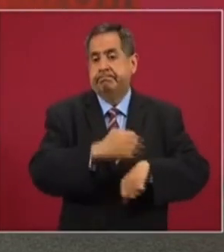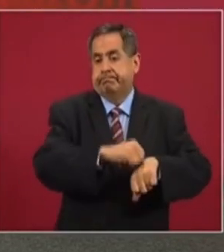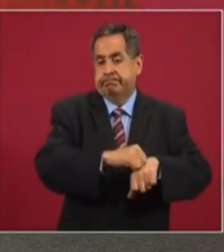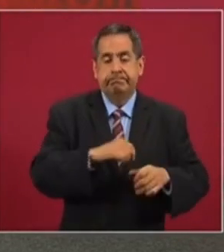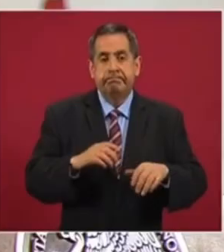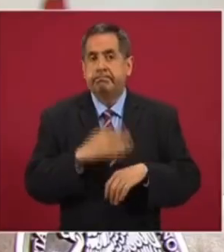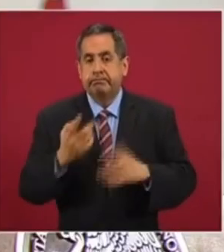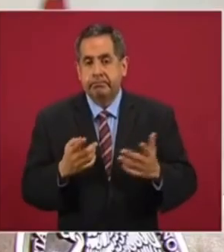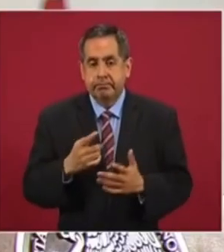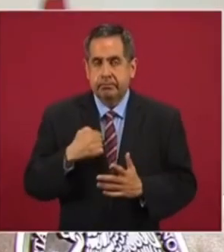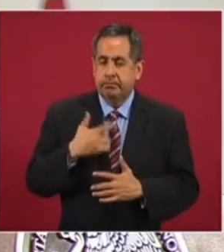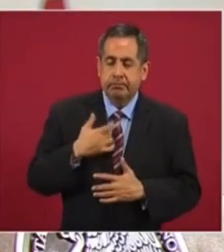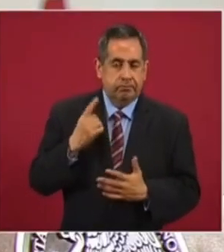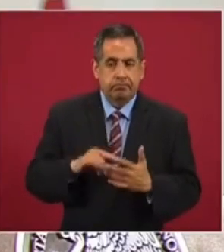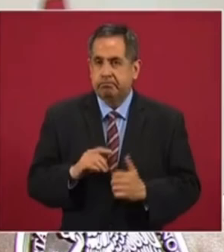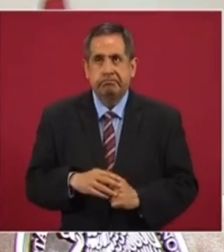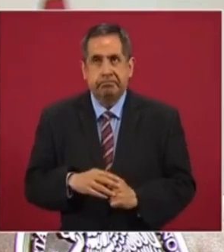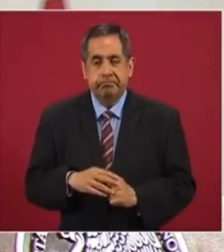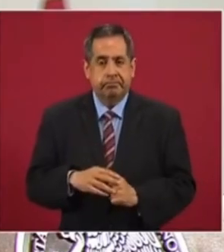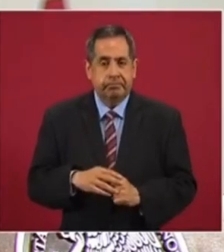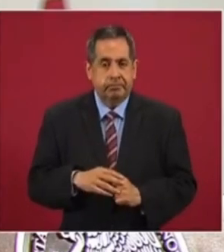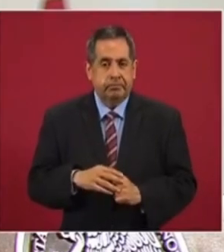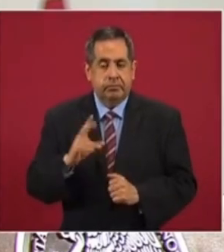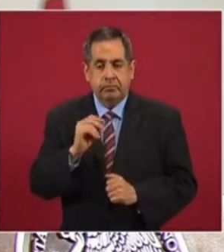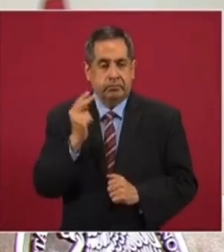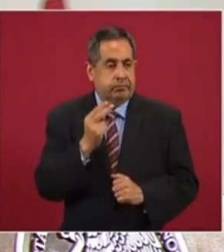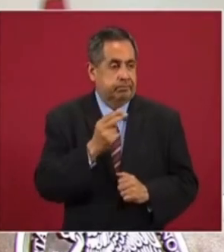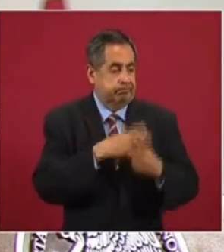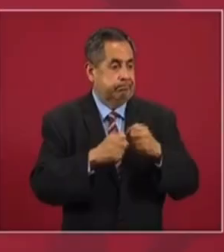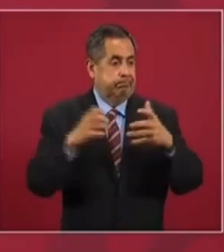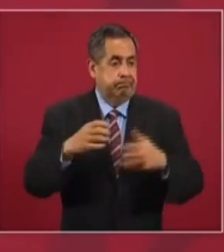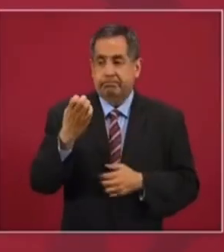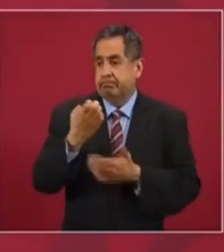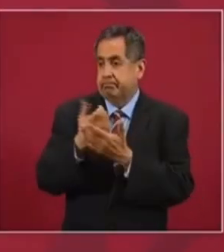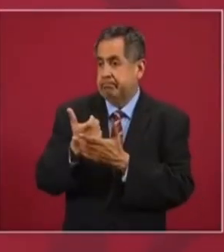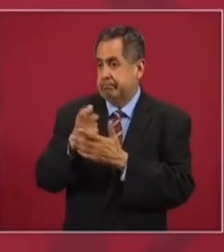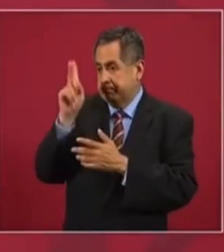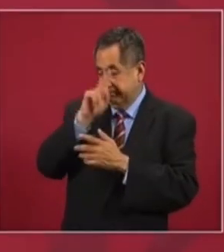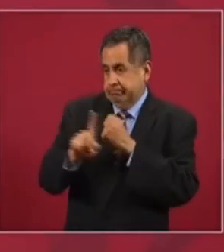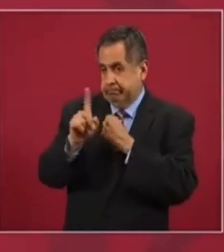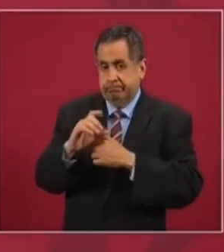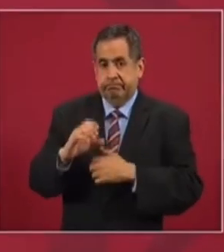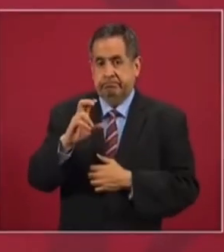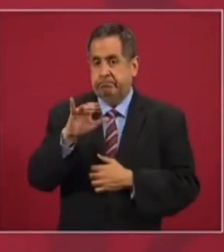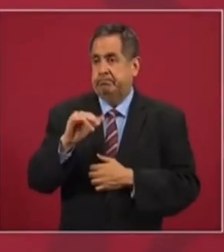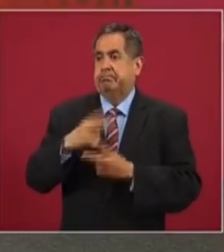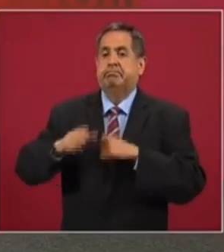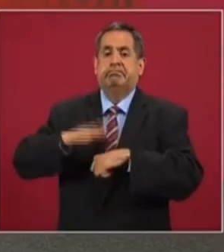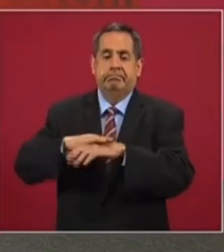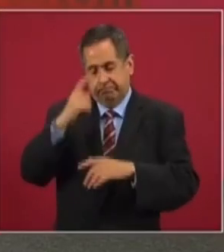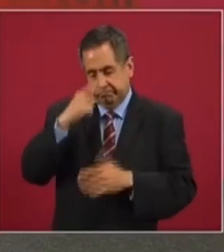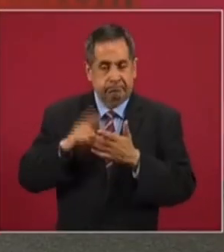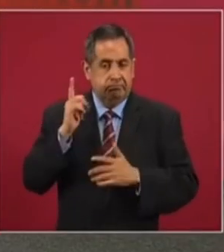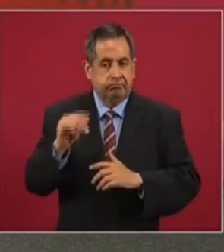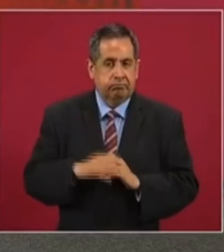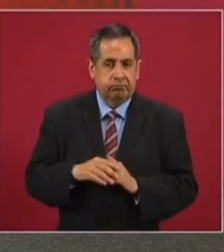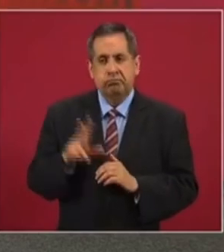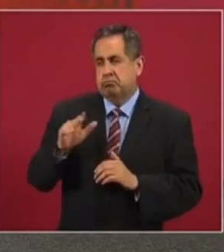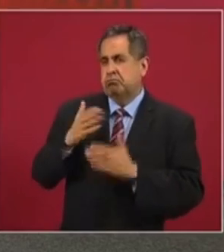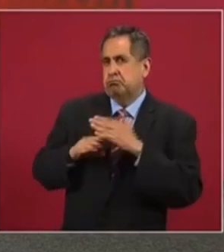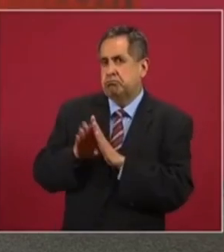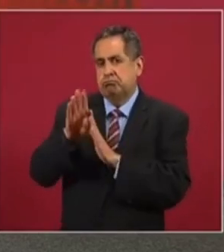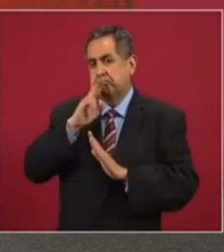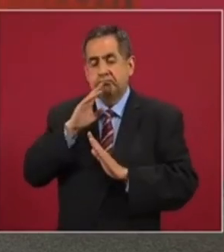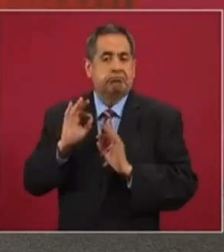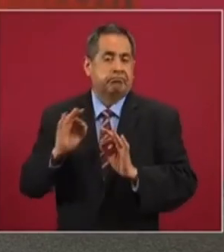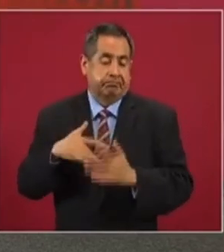porque no creo que se presente un rebrote económico. Es decir, en la crisis económica. Entonces, creo que vamos hacia adelante.